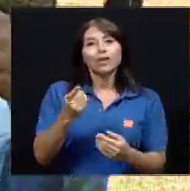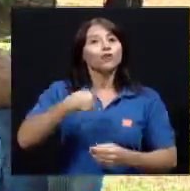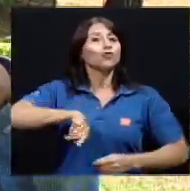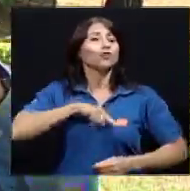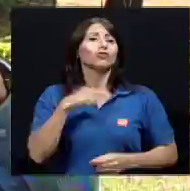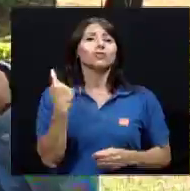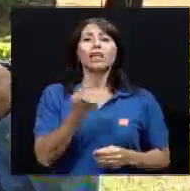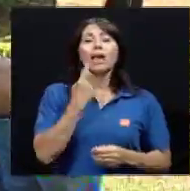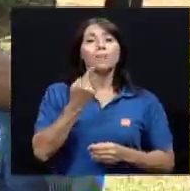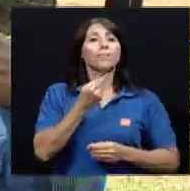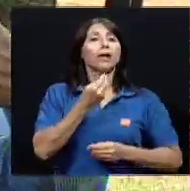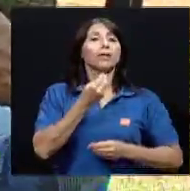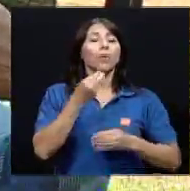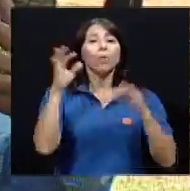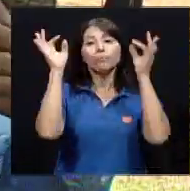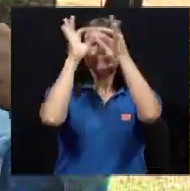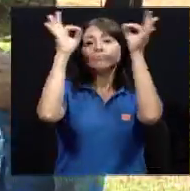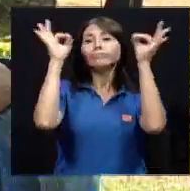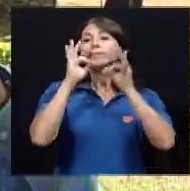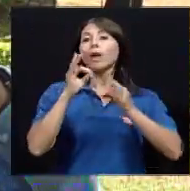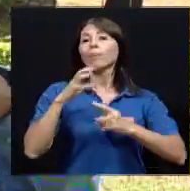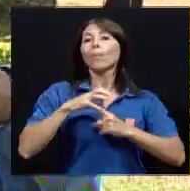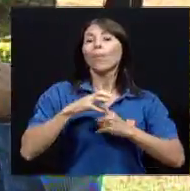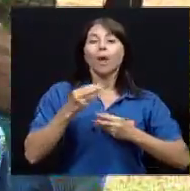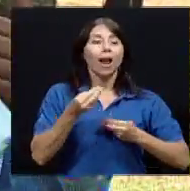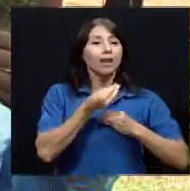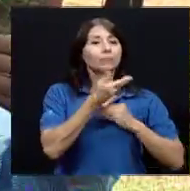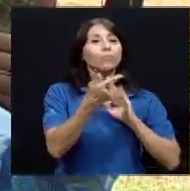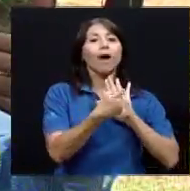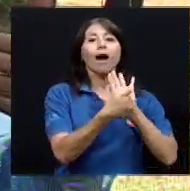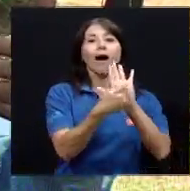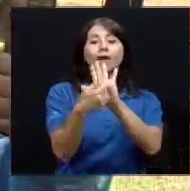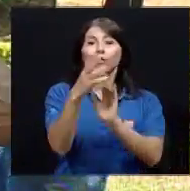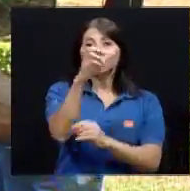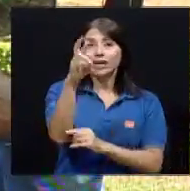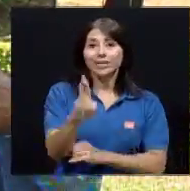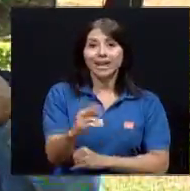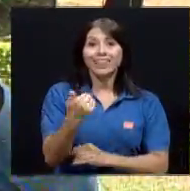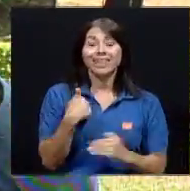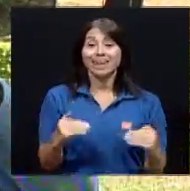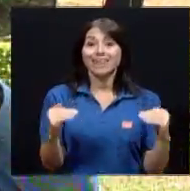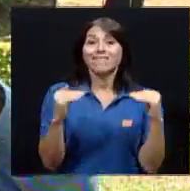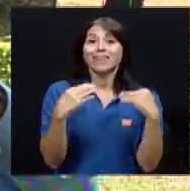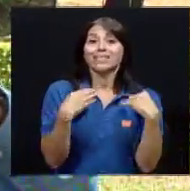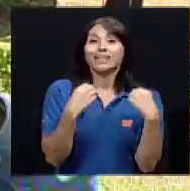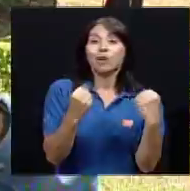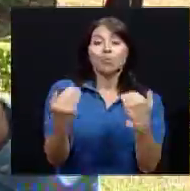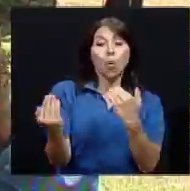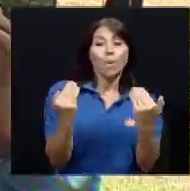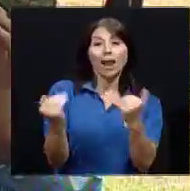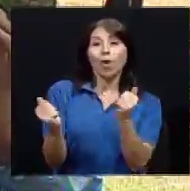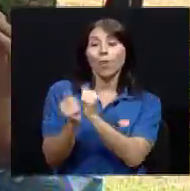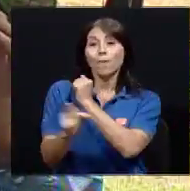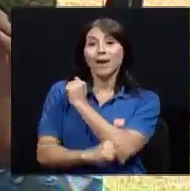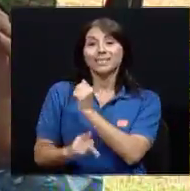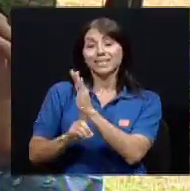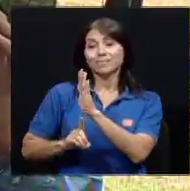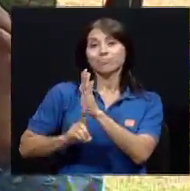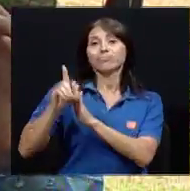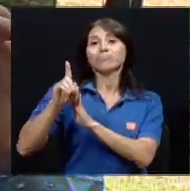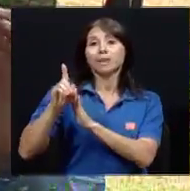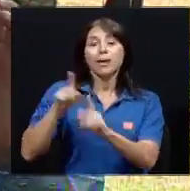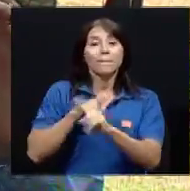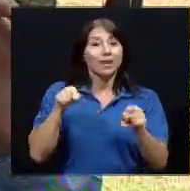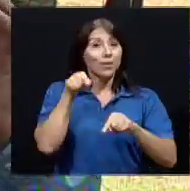cacareado a nivel del mundo, ¿verdad? Que realmente Costa Rica tiene niveles de salud comparables con los de los países desarrollados. Pero eso no depende